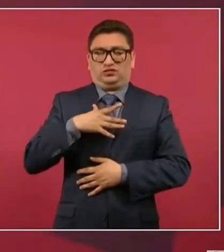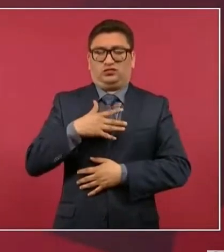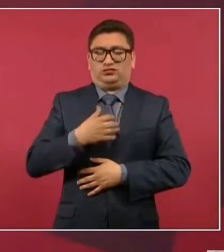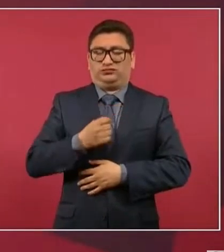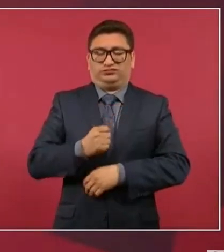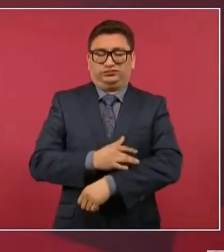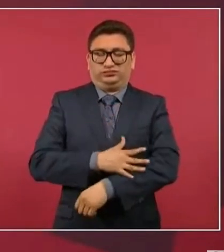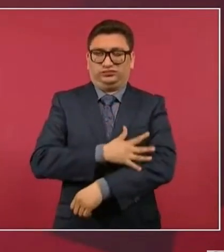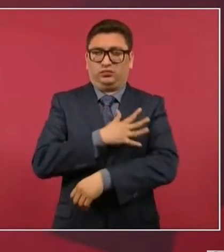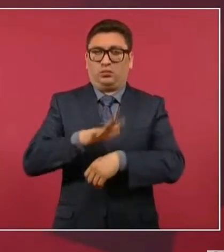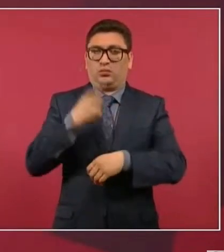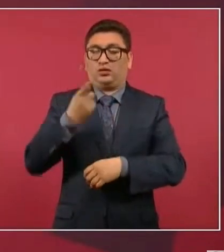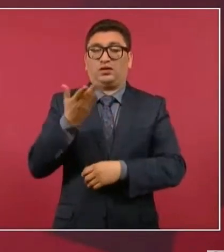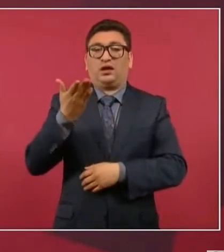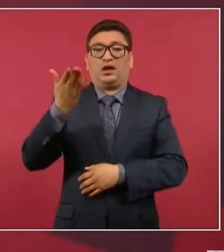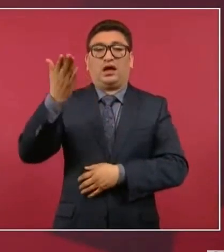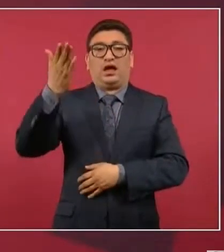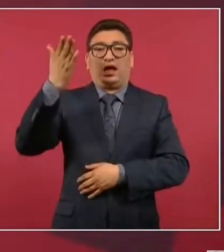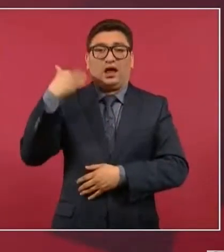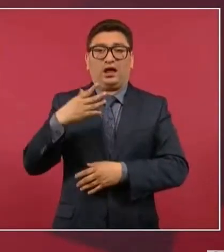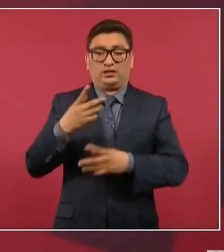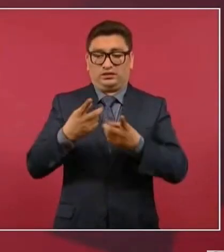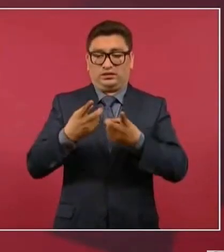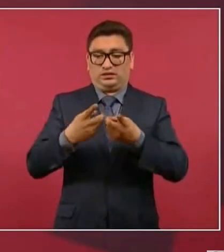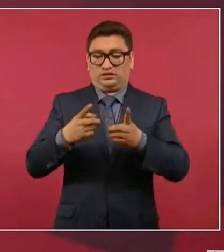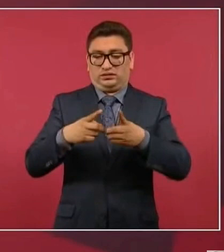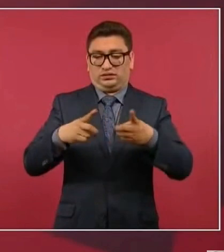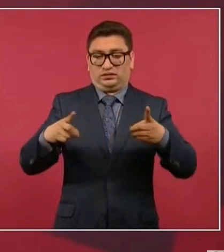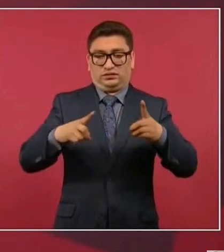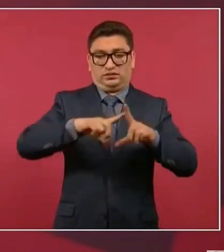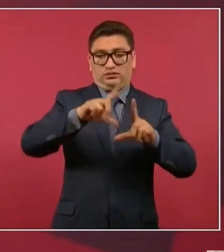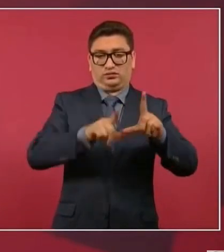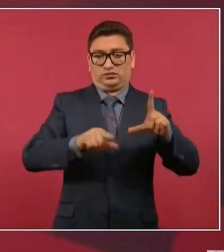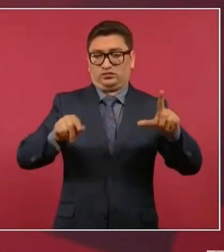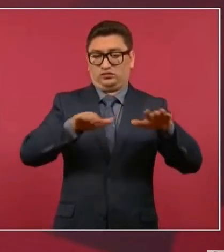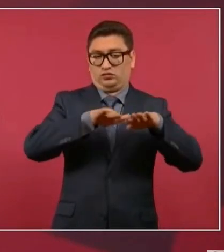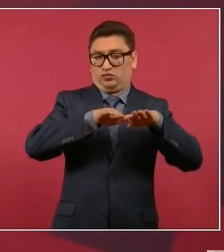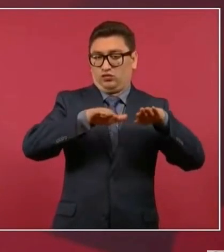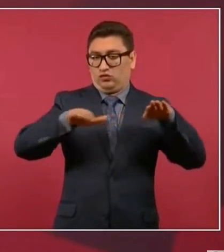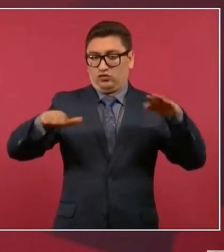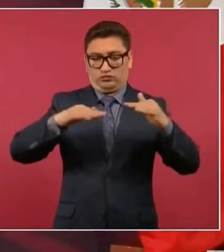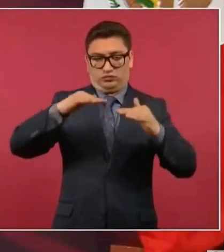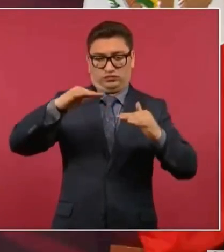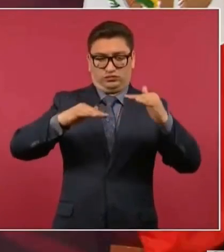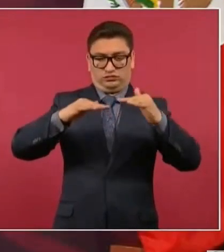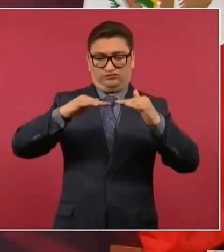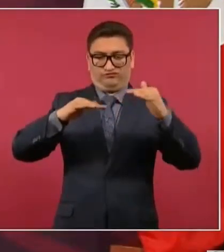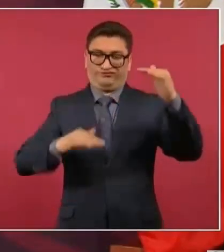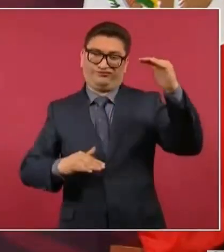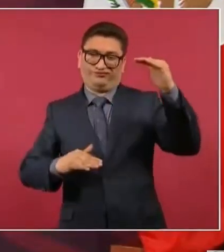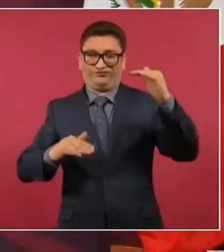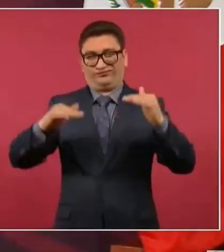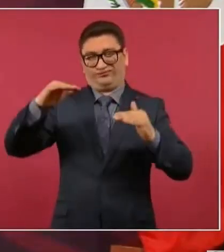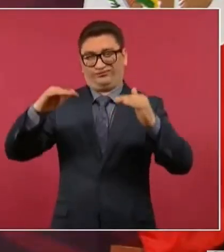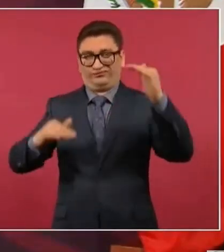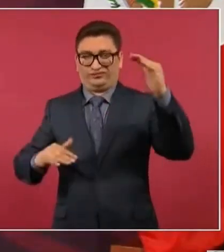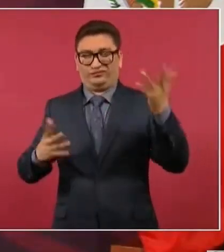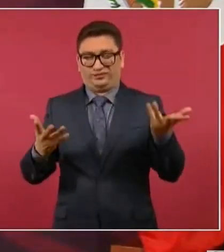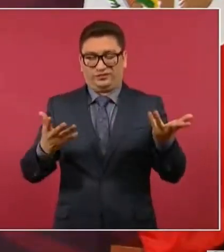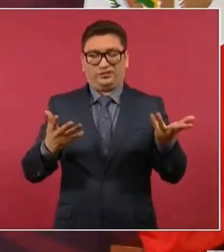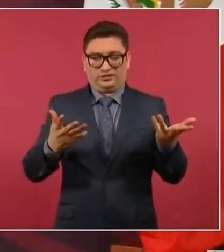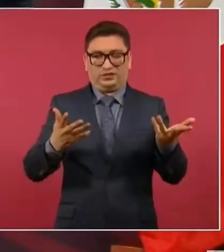antes no había un desarrollo horizontal en el país. Eran islotes